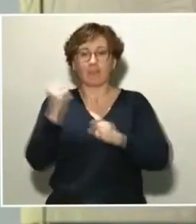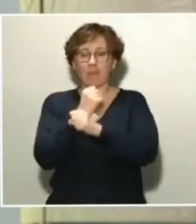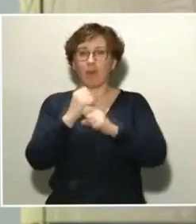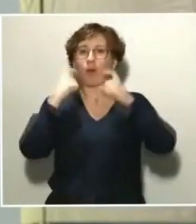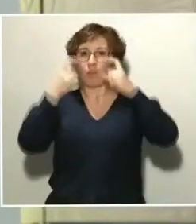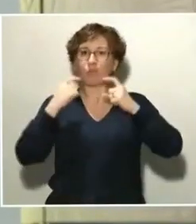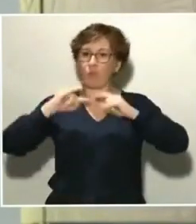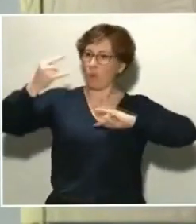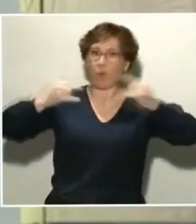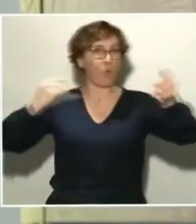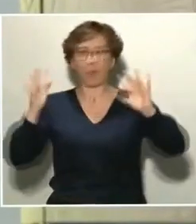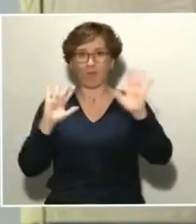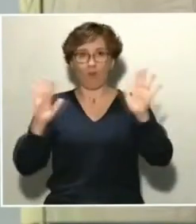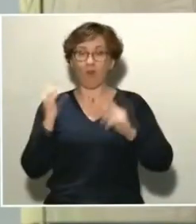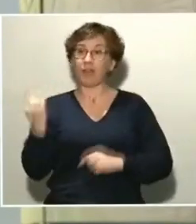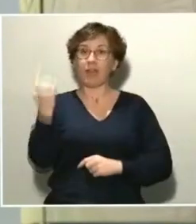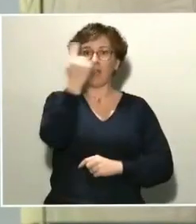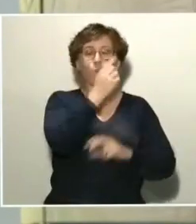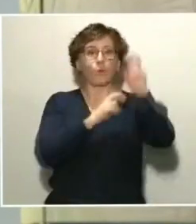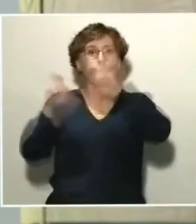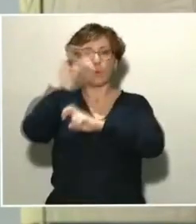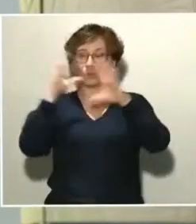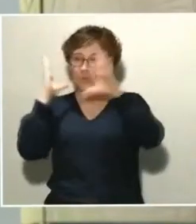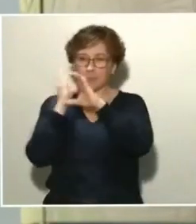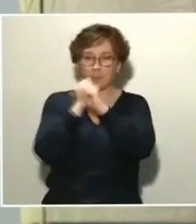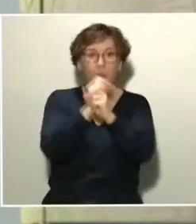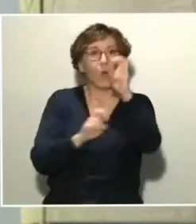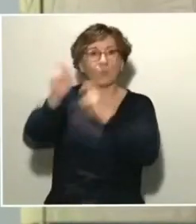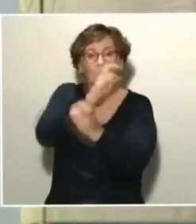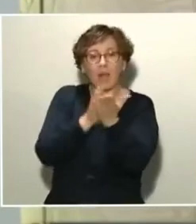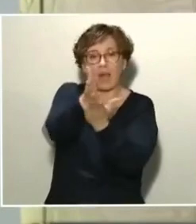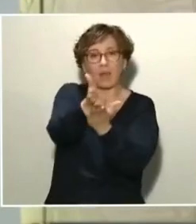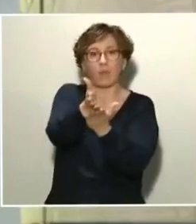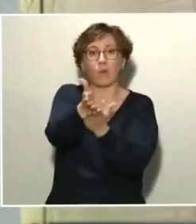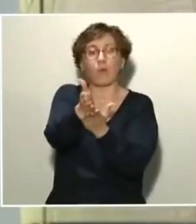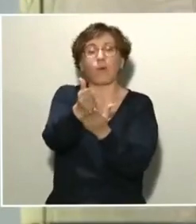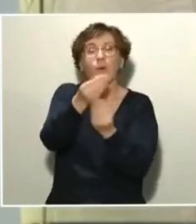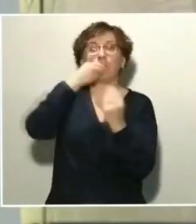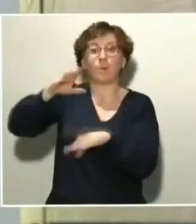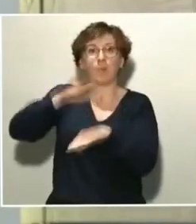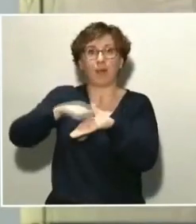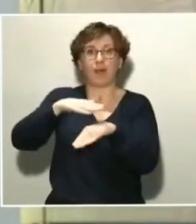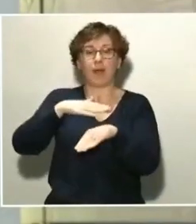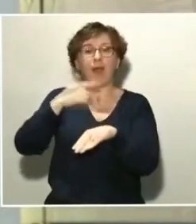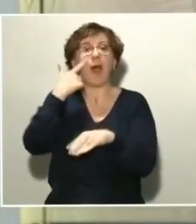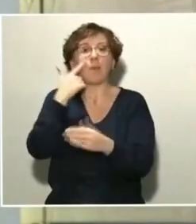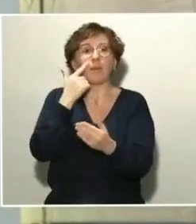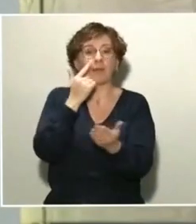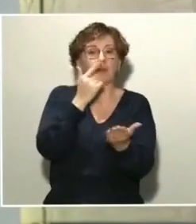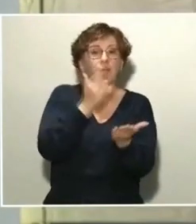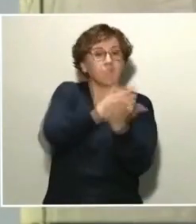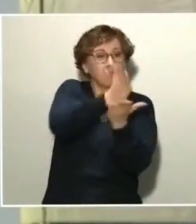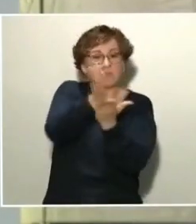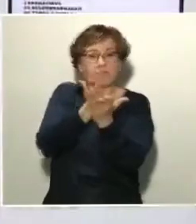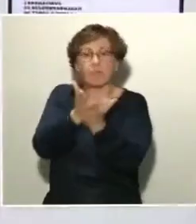encaminado a seguir un camino alternativo que pudiera para ver cuál de ellos es el que nos da la solución finalmente.